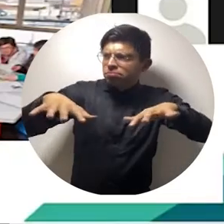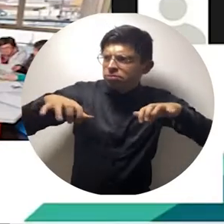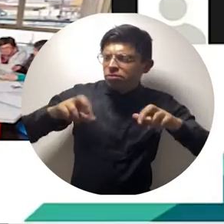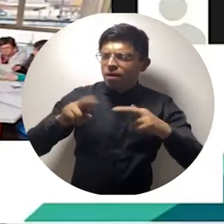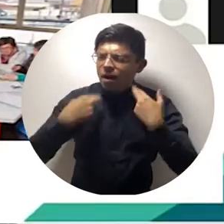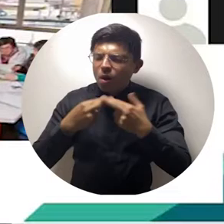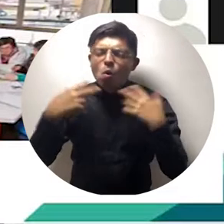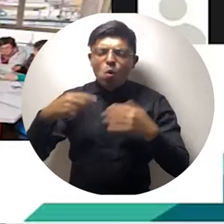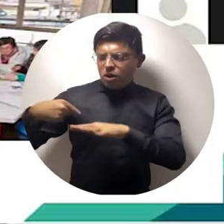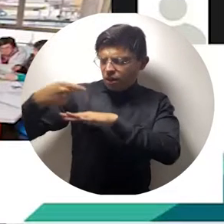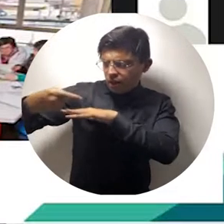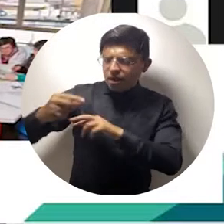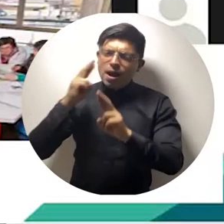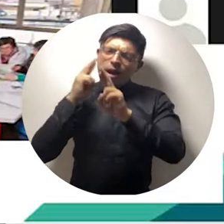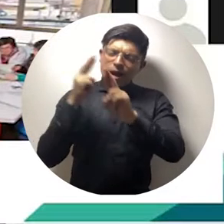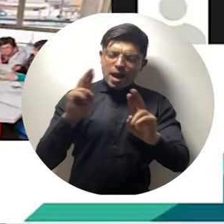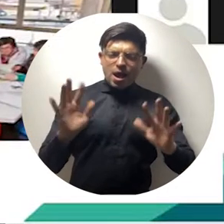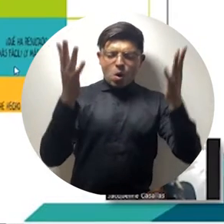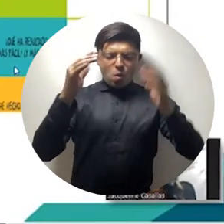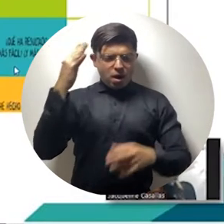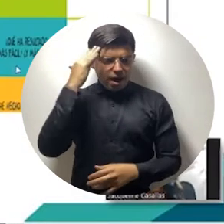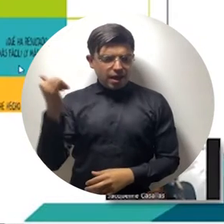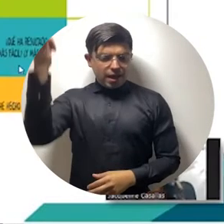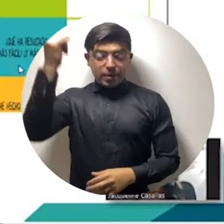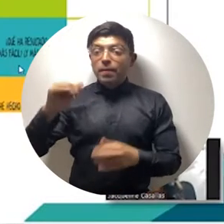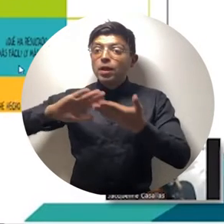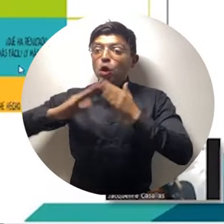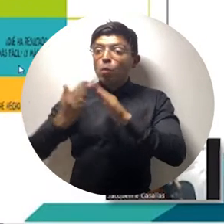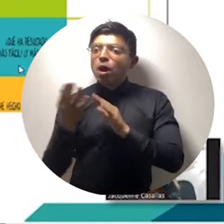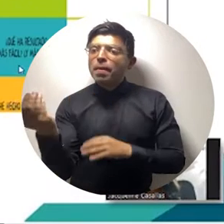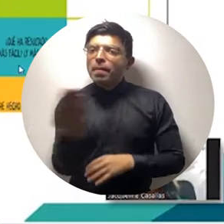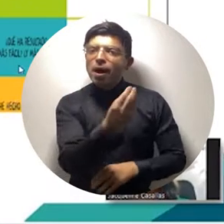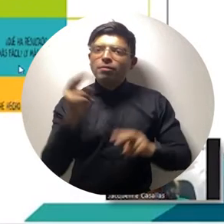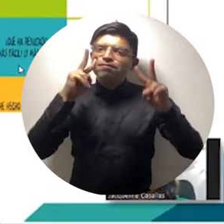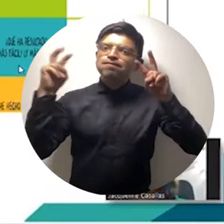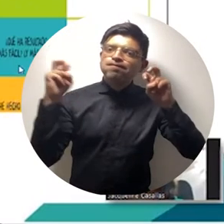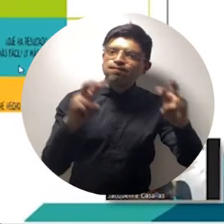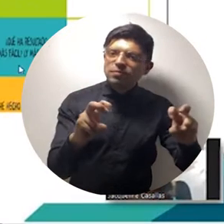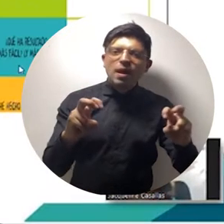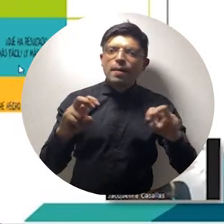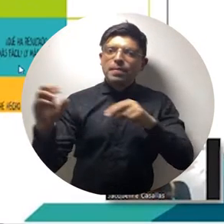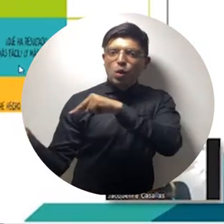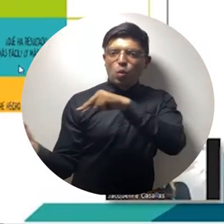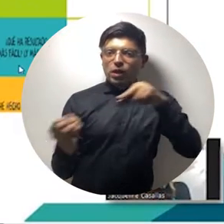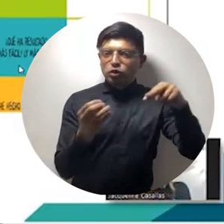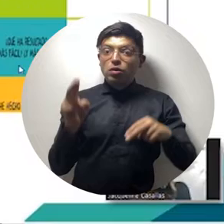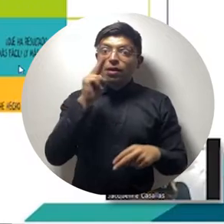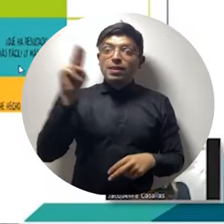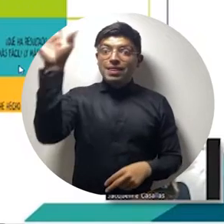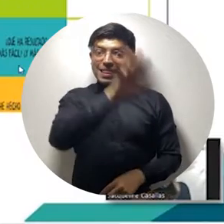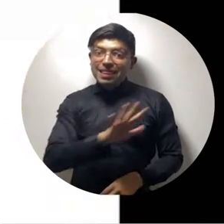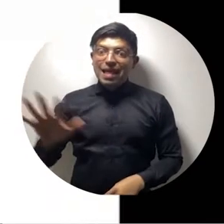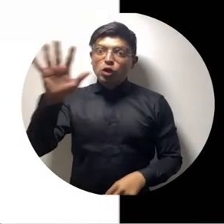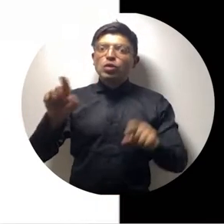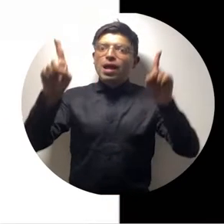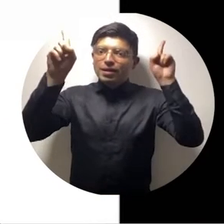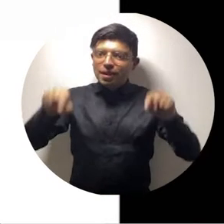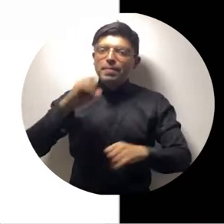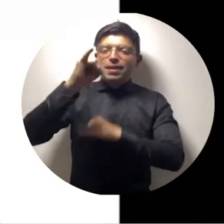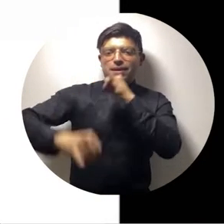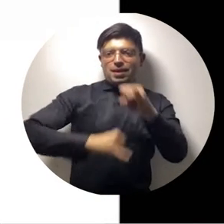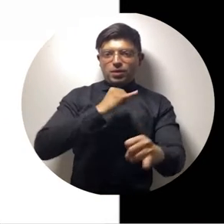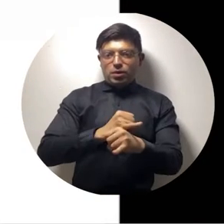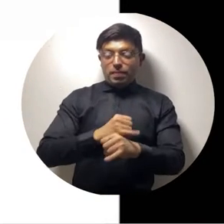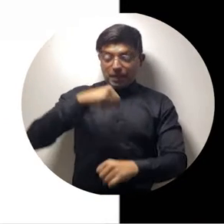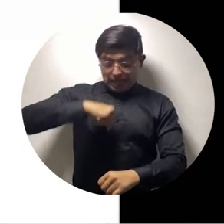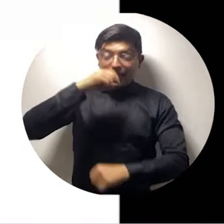una tradición, un reconocimiento académico en las comunidades de investigadores en educación, tanto a nivel nacional y nivel